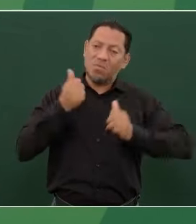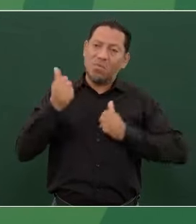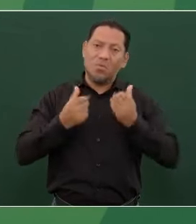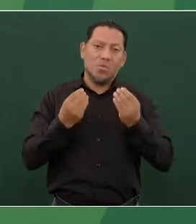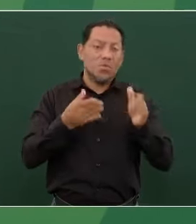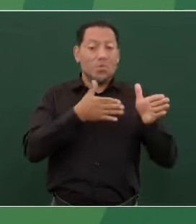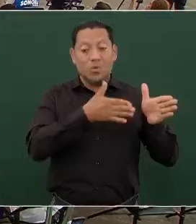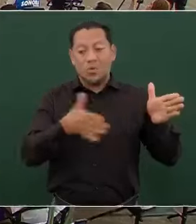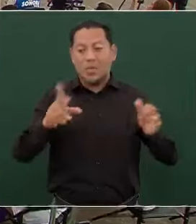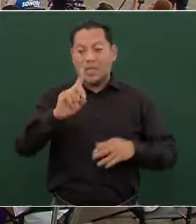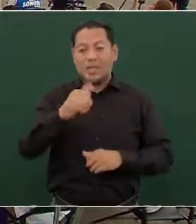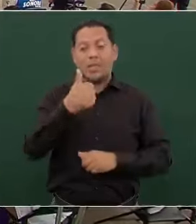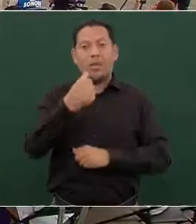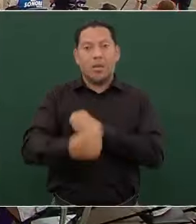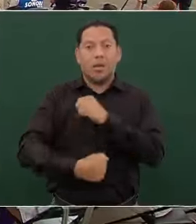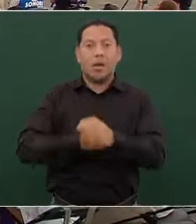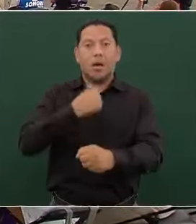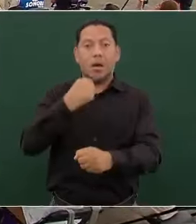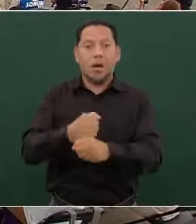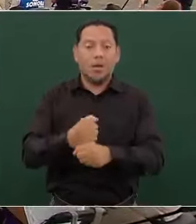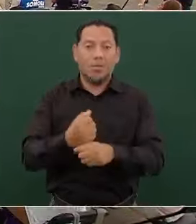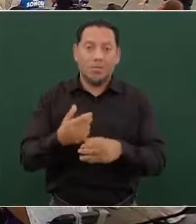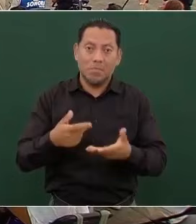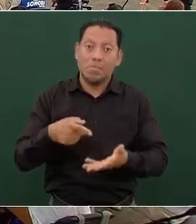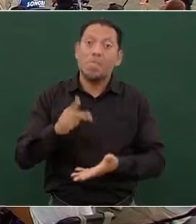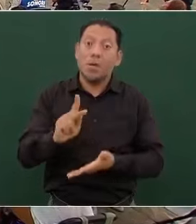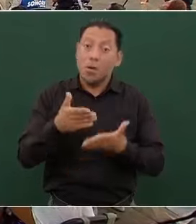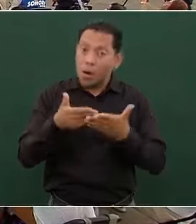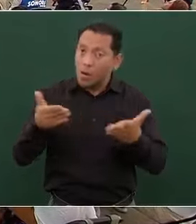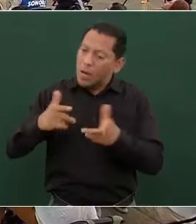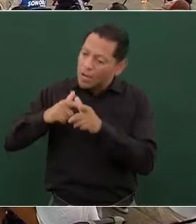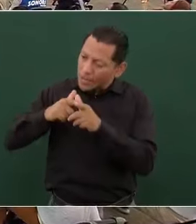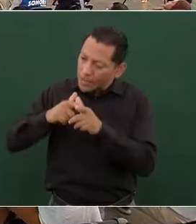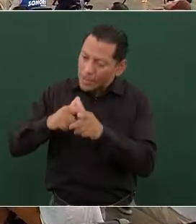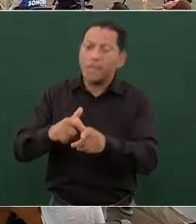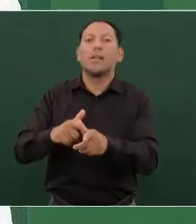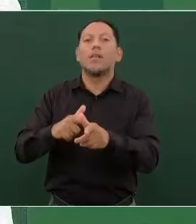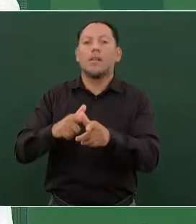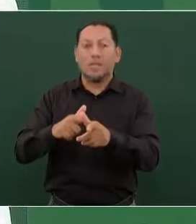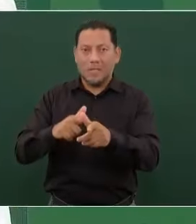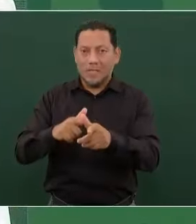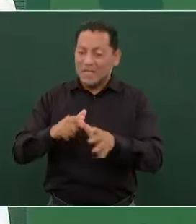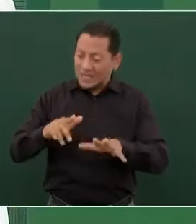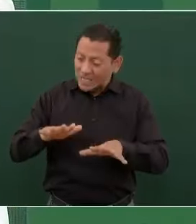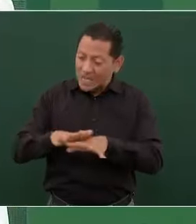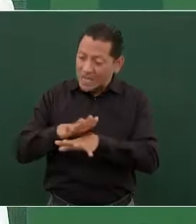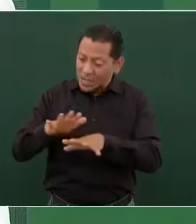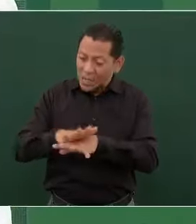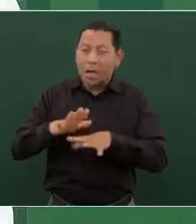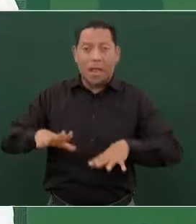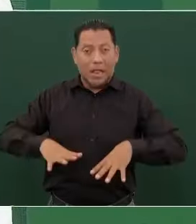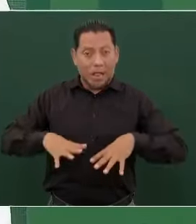Y pues hay que seguir remontando